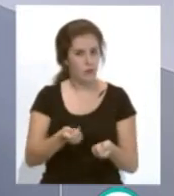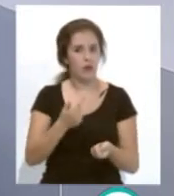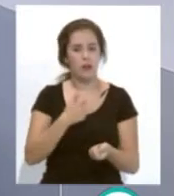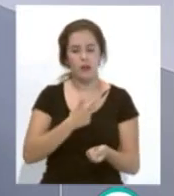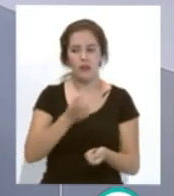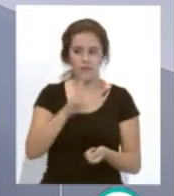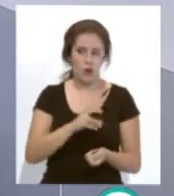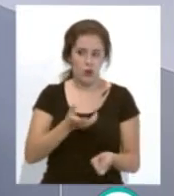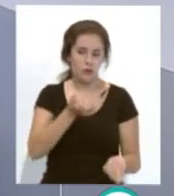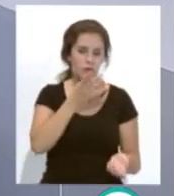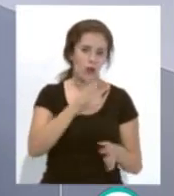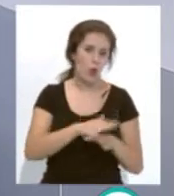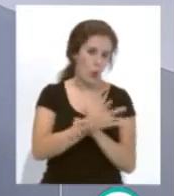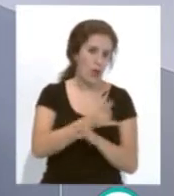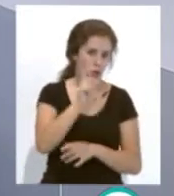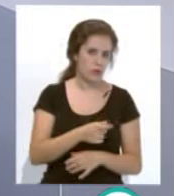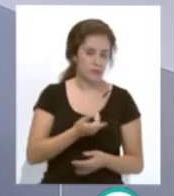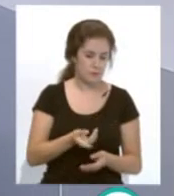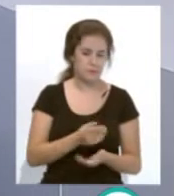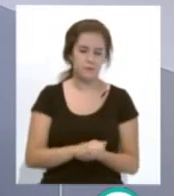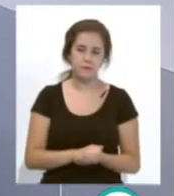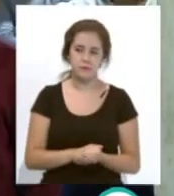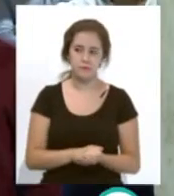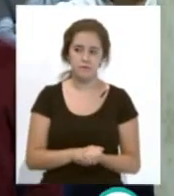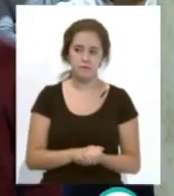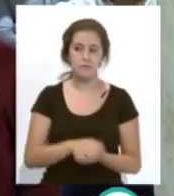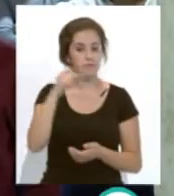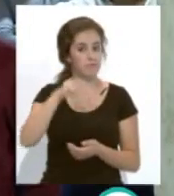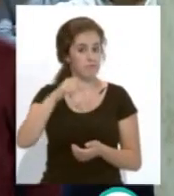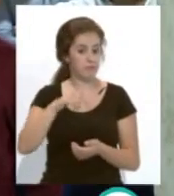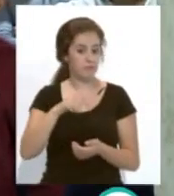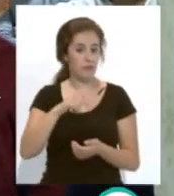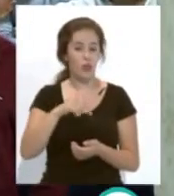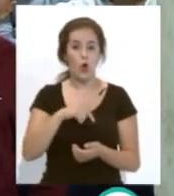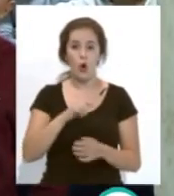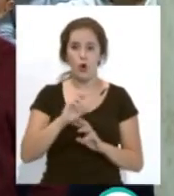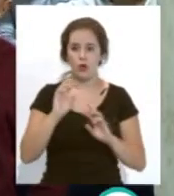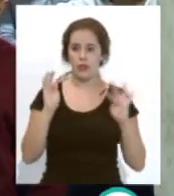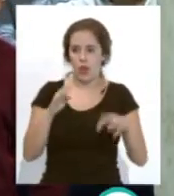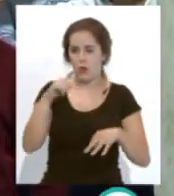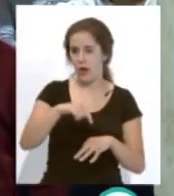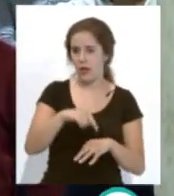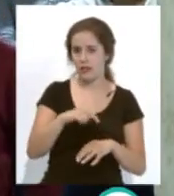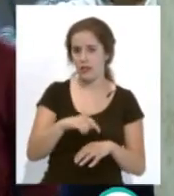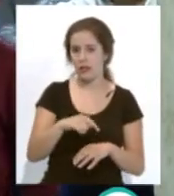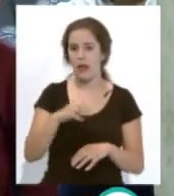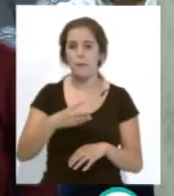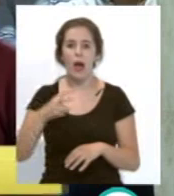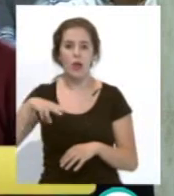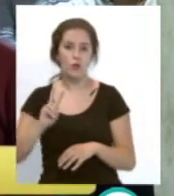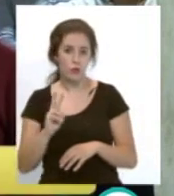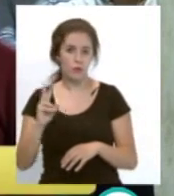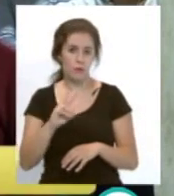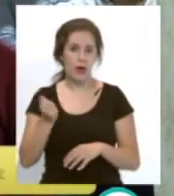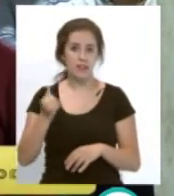cantera y a los jugadores como Manu Vallejo. Hoy nos reúne aquí a Manu Vallejo que representa